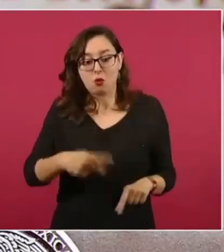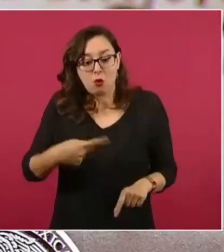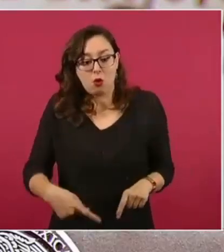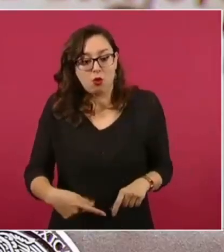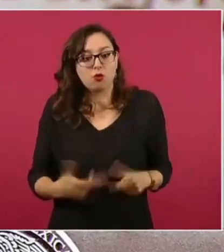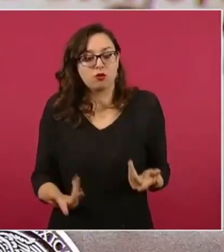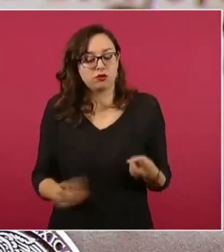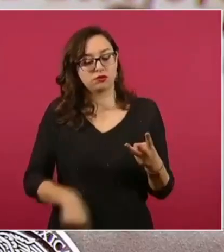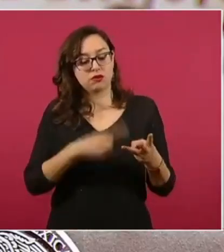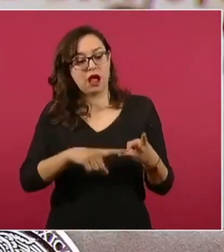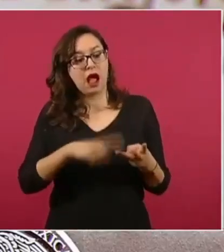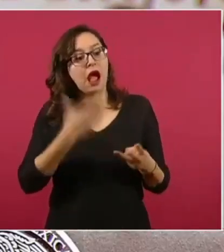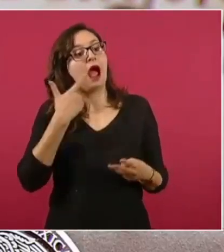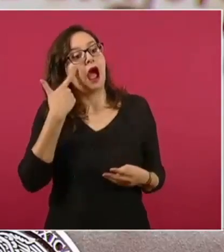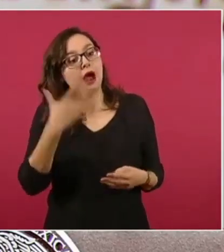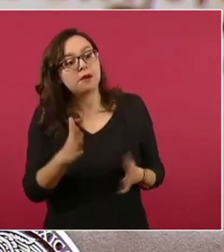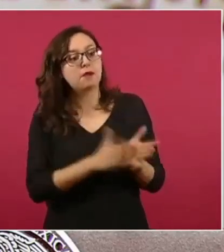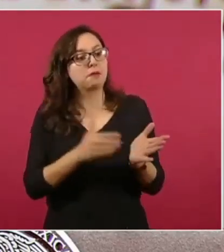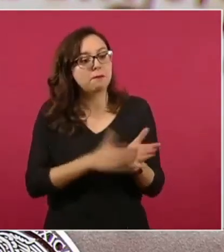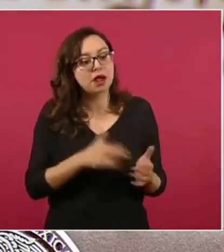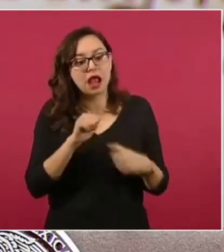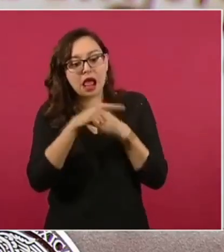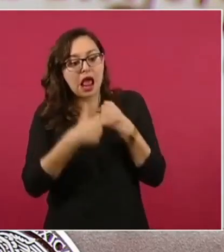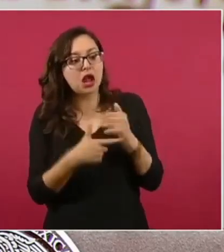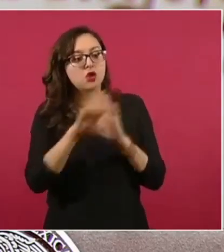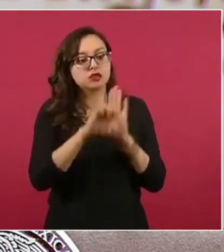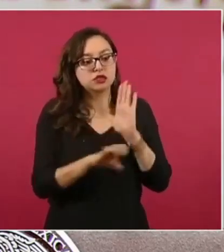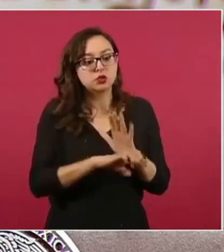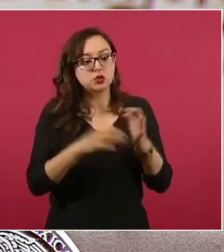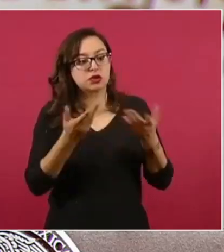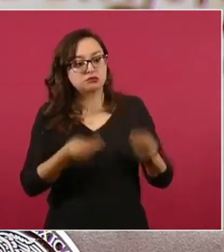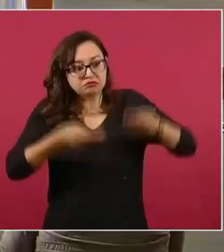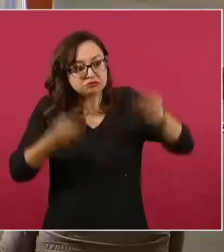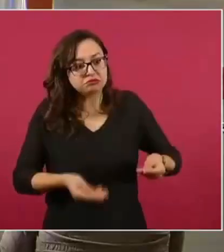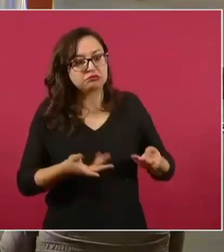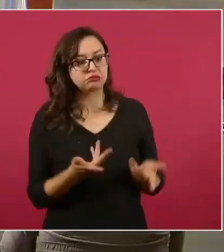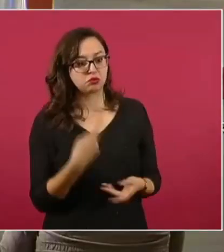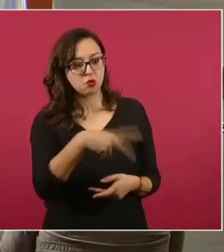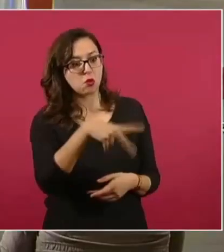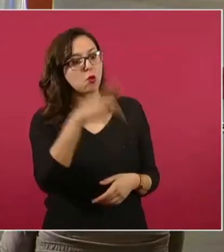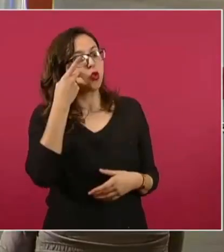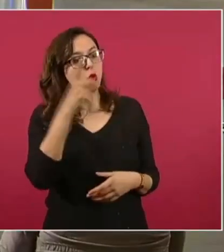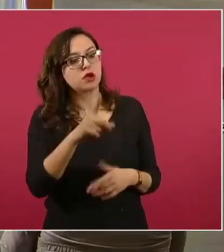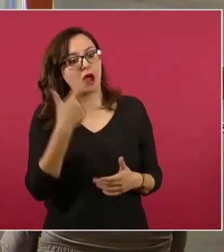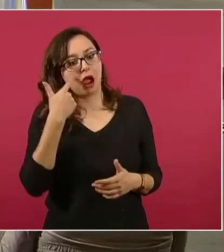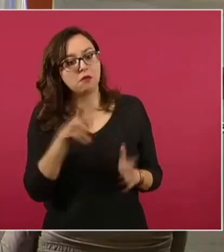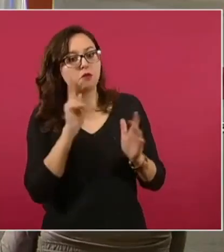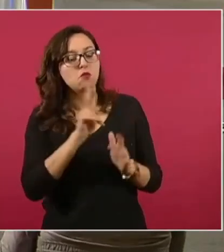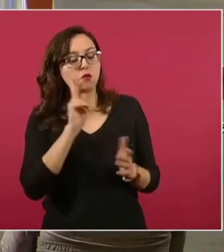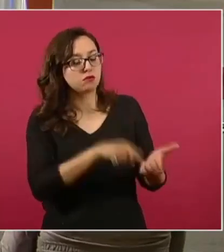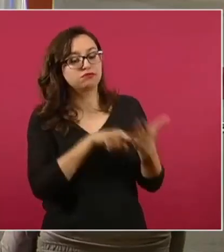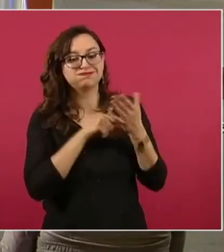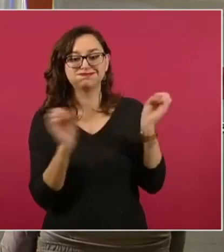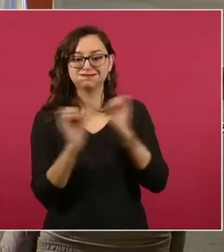presentado un título que acredite que dicho predio salió legalmente del dominio de la